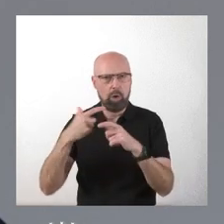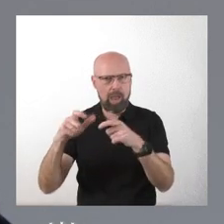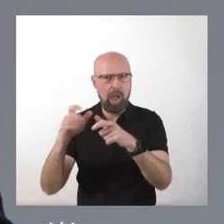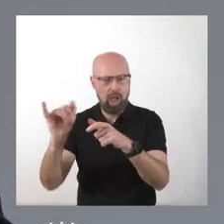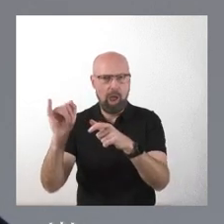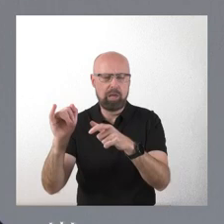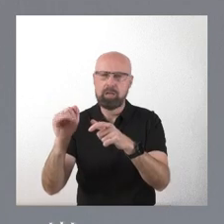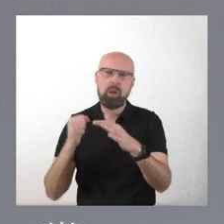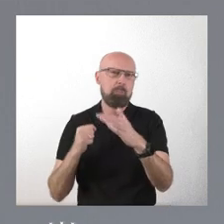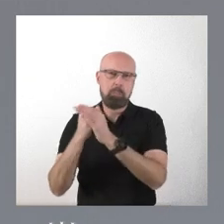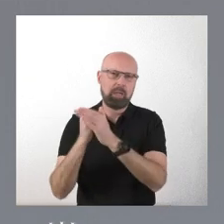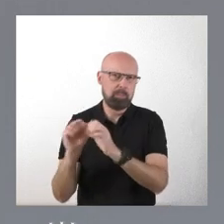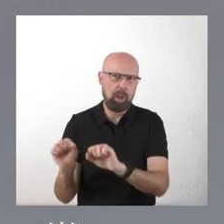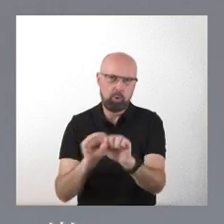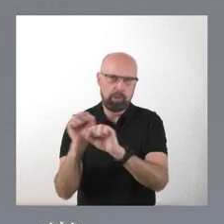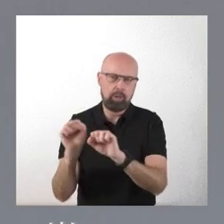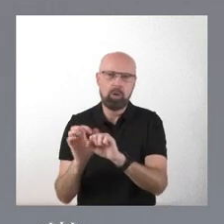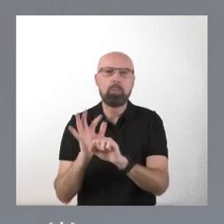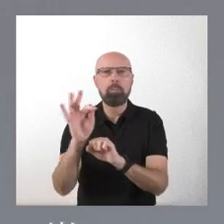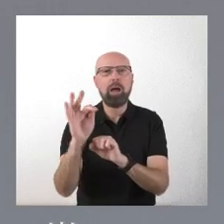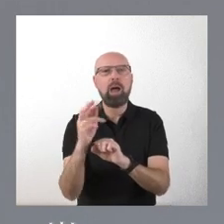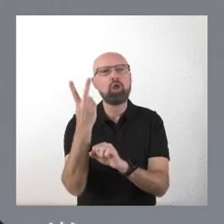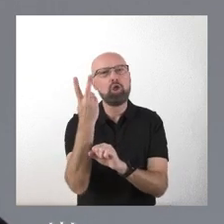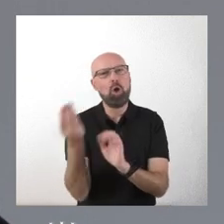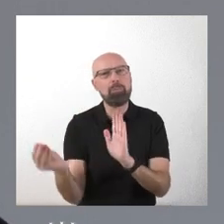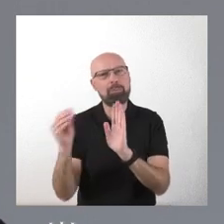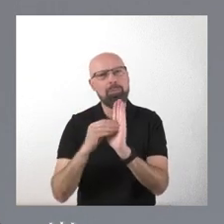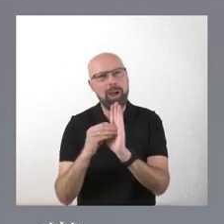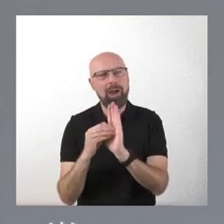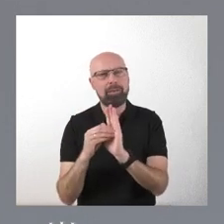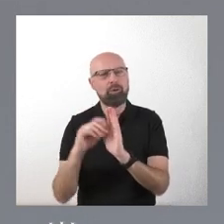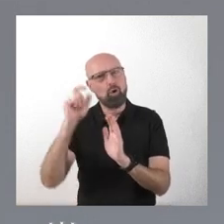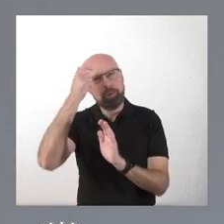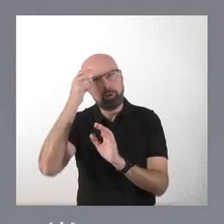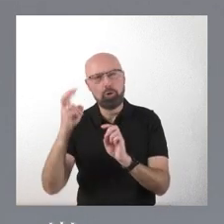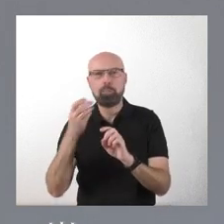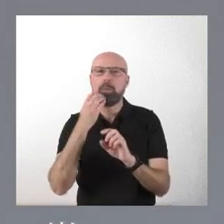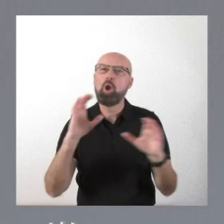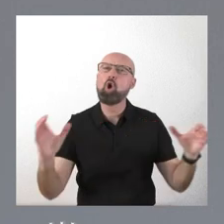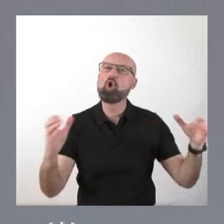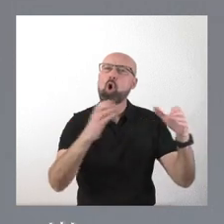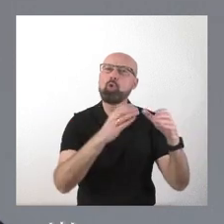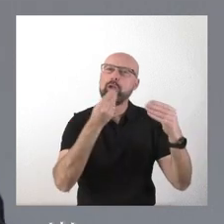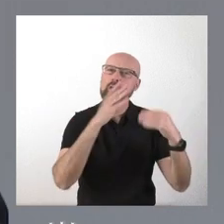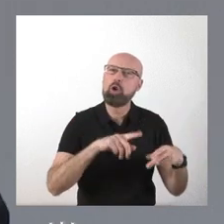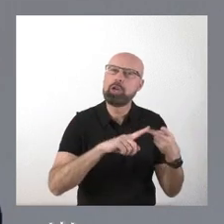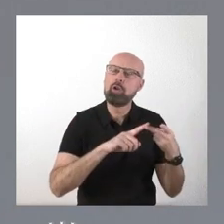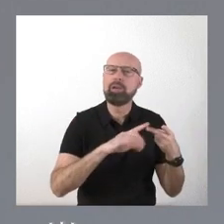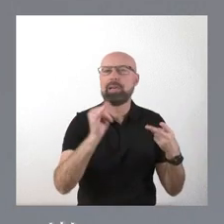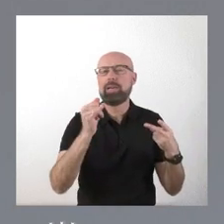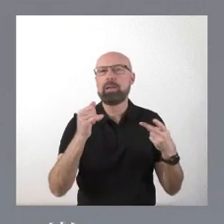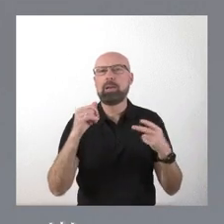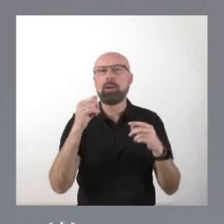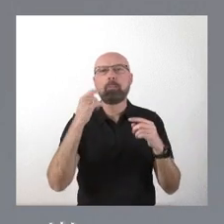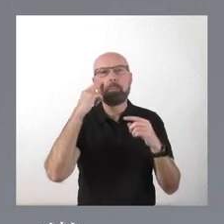protección y se añaden dos nuevas figuras. Los conjuntos históricos y los paisajes culturales.